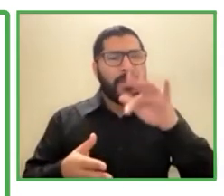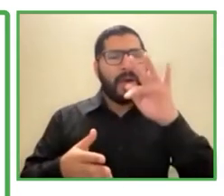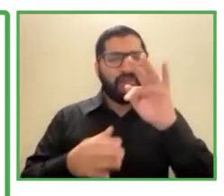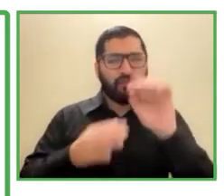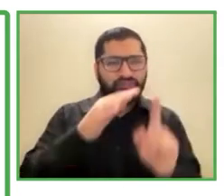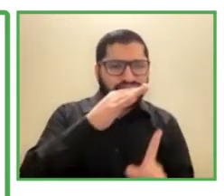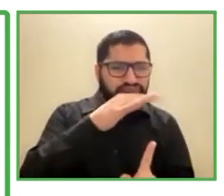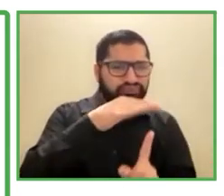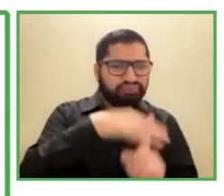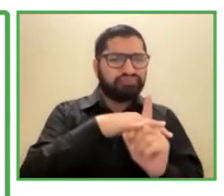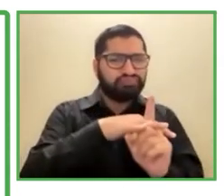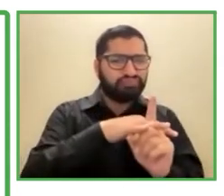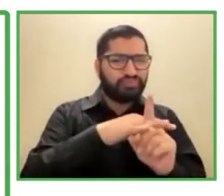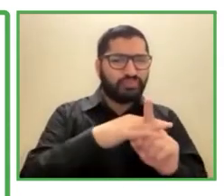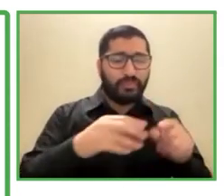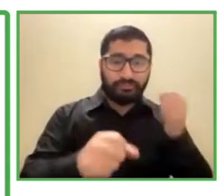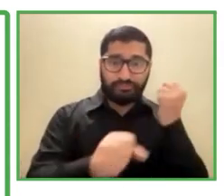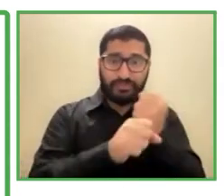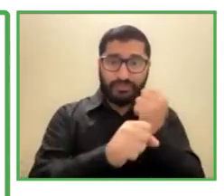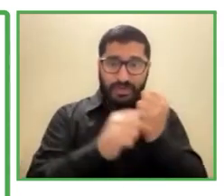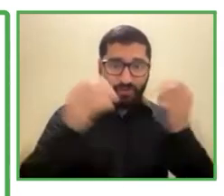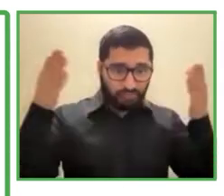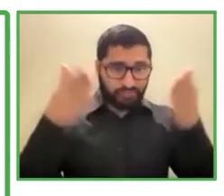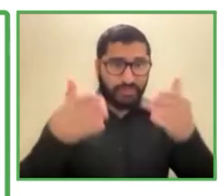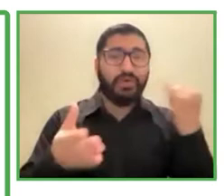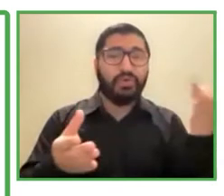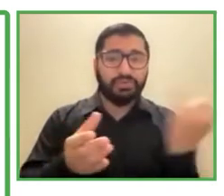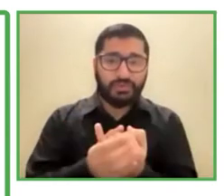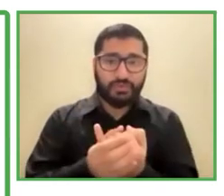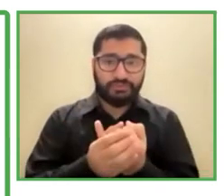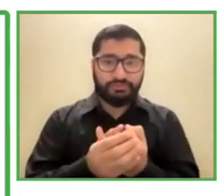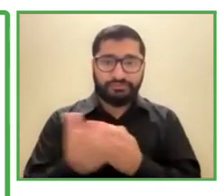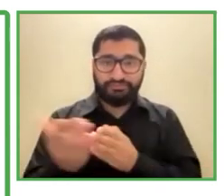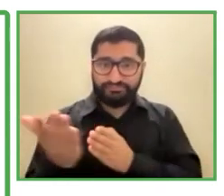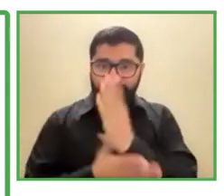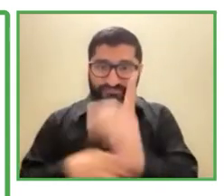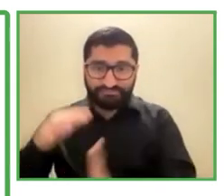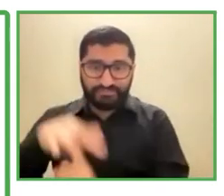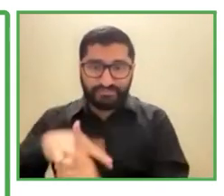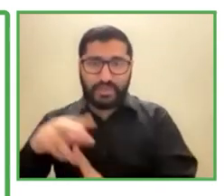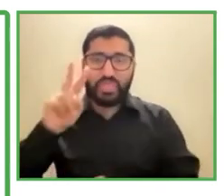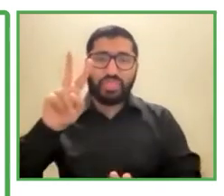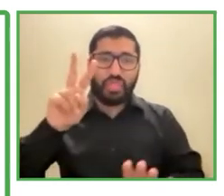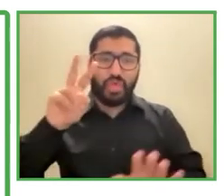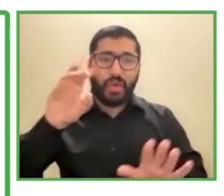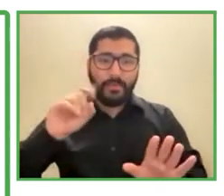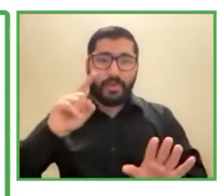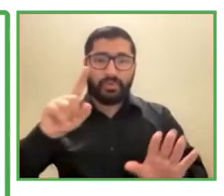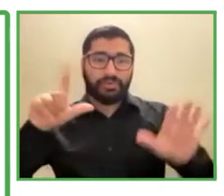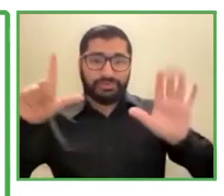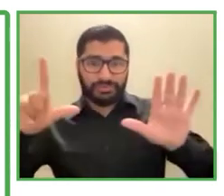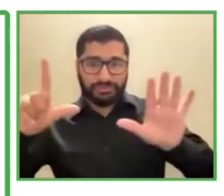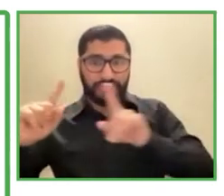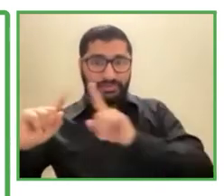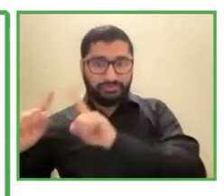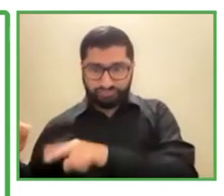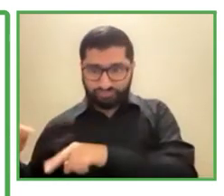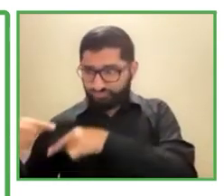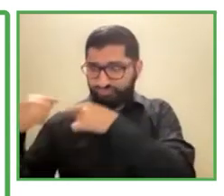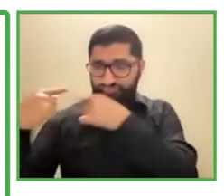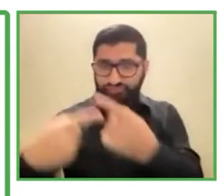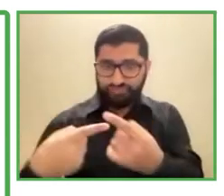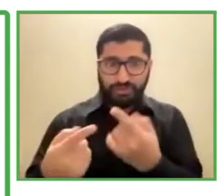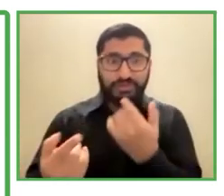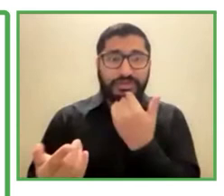a partir del año 2017, cuando aparece en Chile esta ley 21.015, que es de inclusión